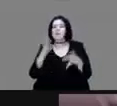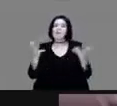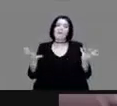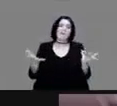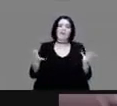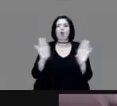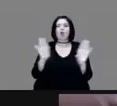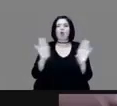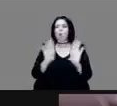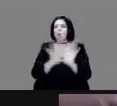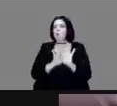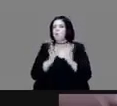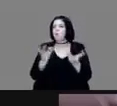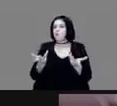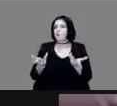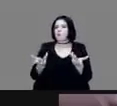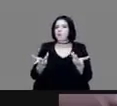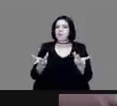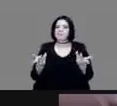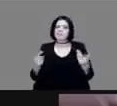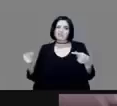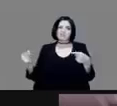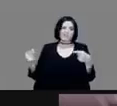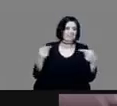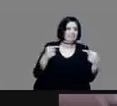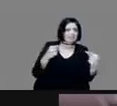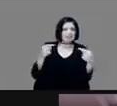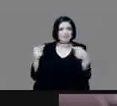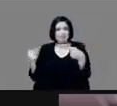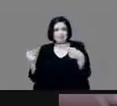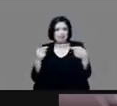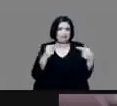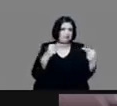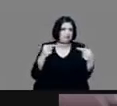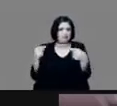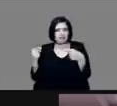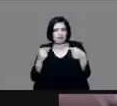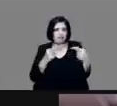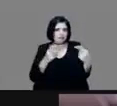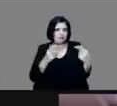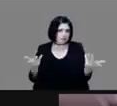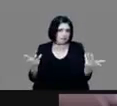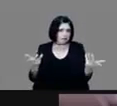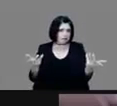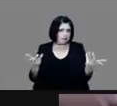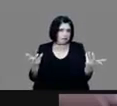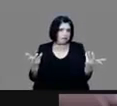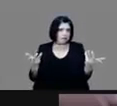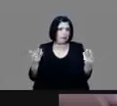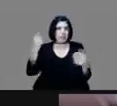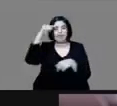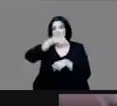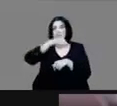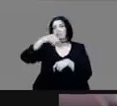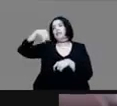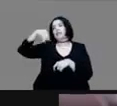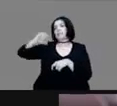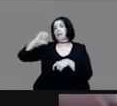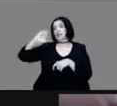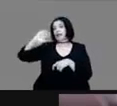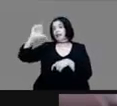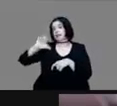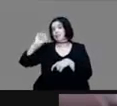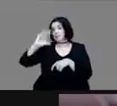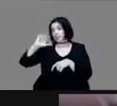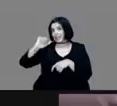encuentro, ¿verdad? un roce muy fuerte entre los mexicas tenoshcas, los de Tenochtitlán